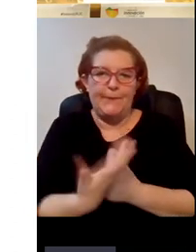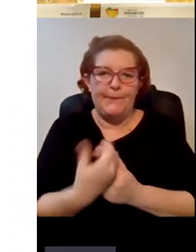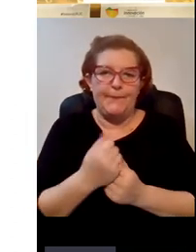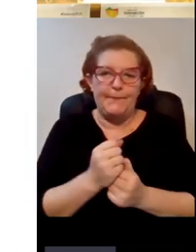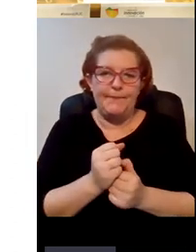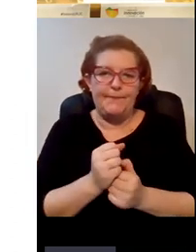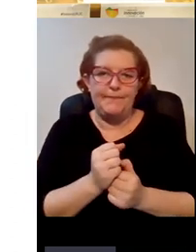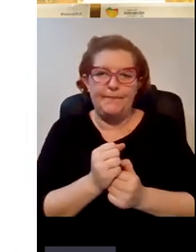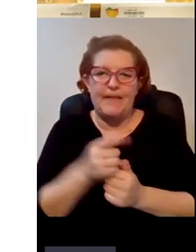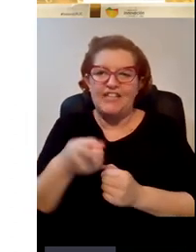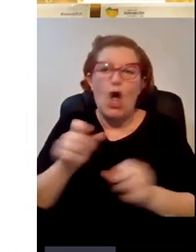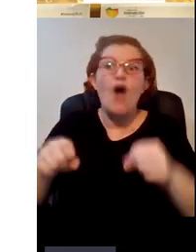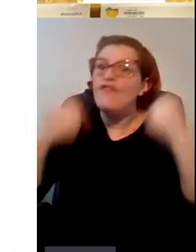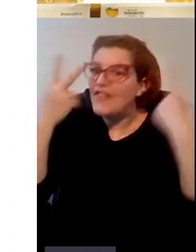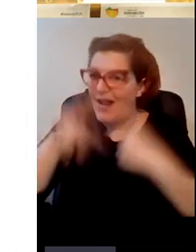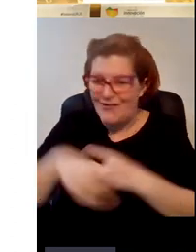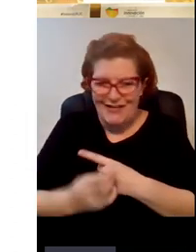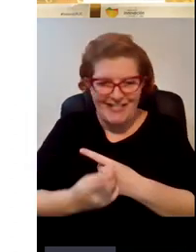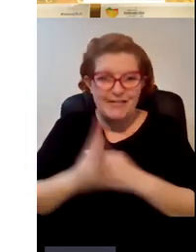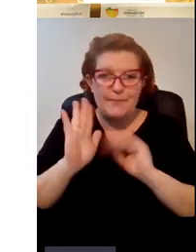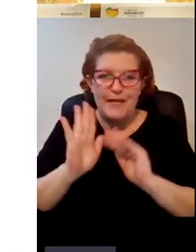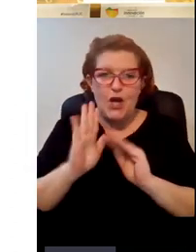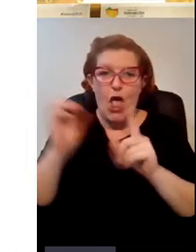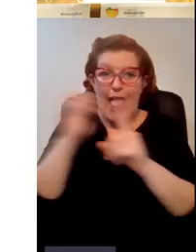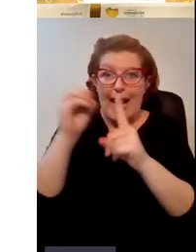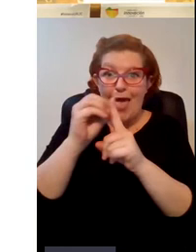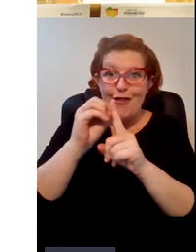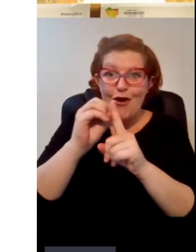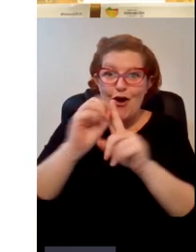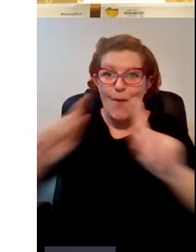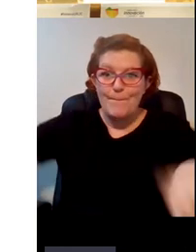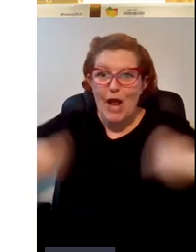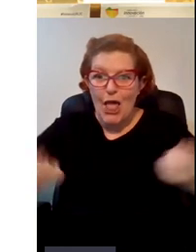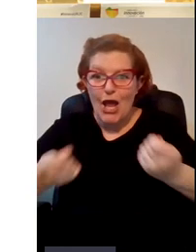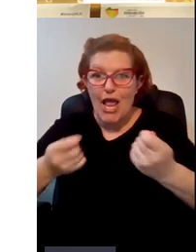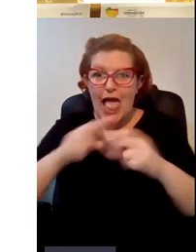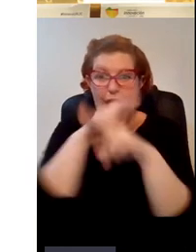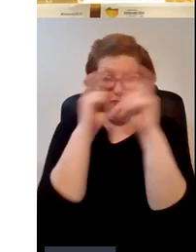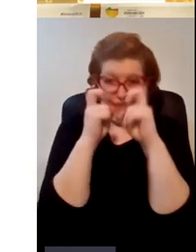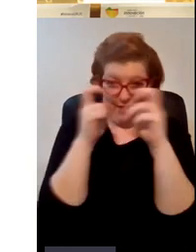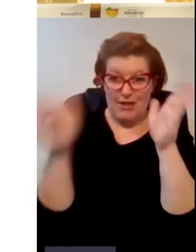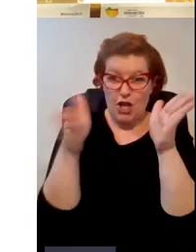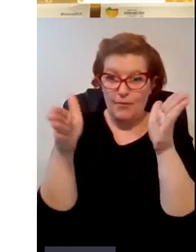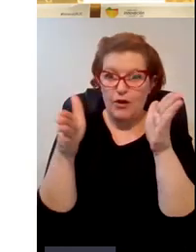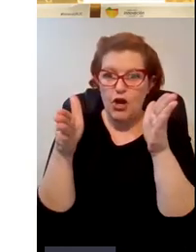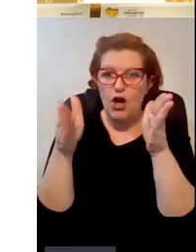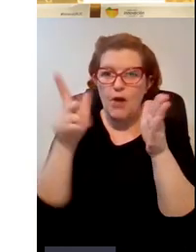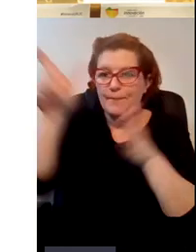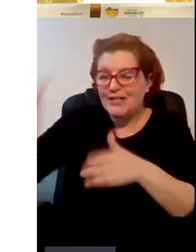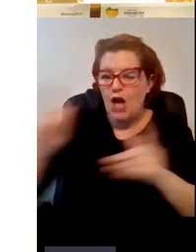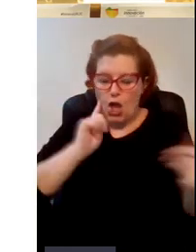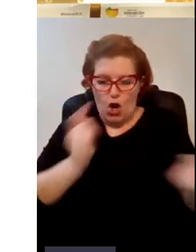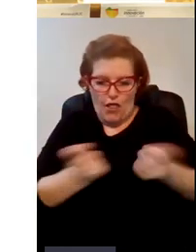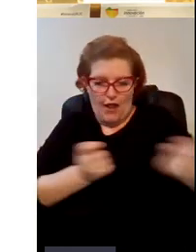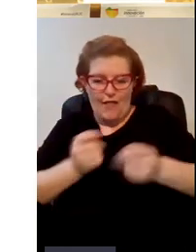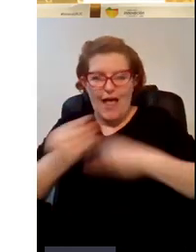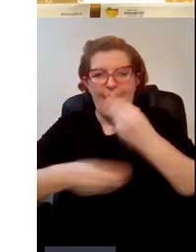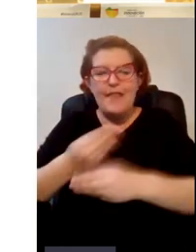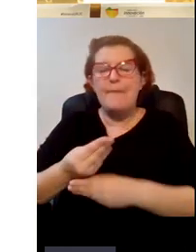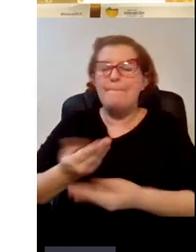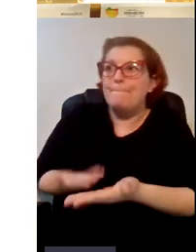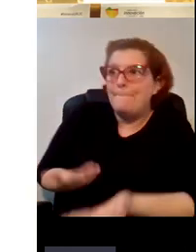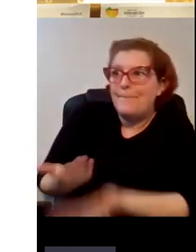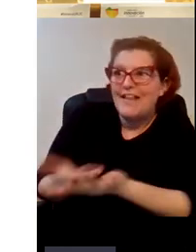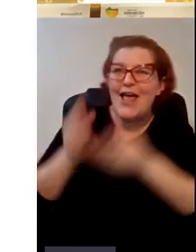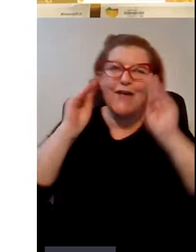bueno, esto no es oficial pero los del grado de biología en pleno confinamiento la coordinadora me pidió que hiciera una formación que iba a hacer